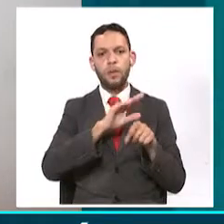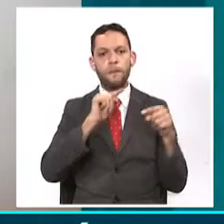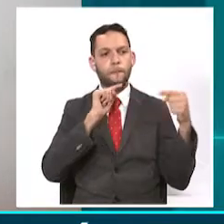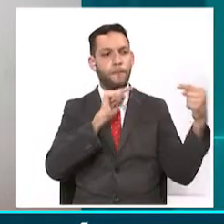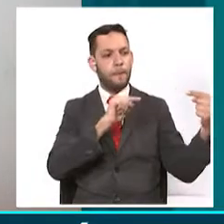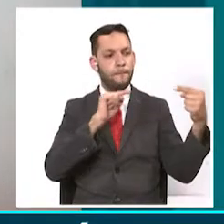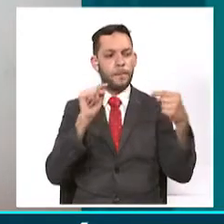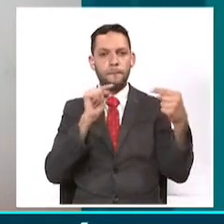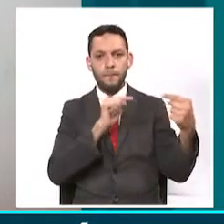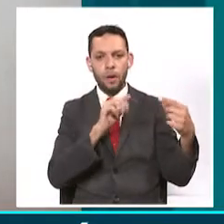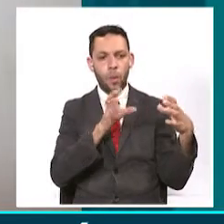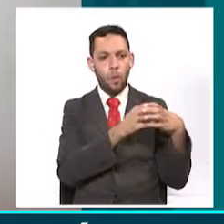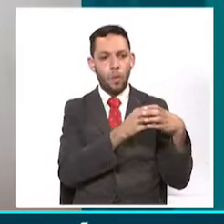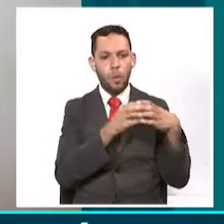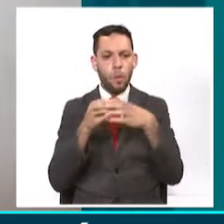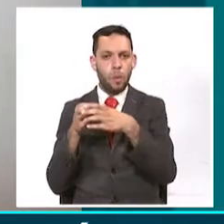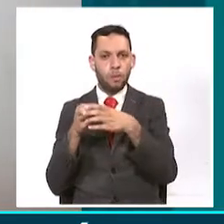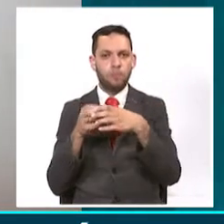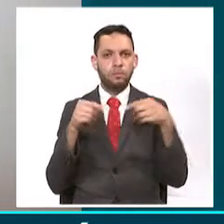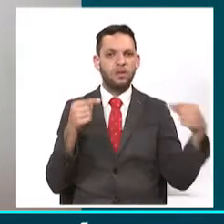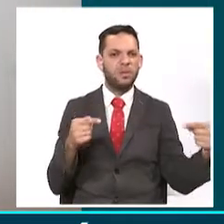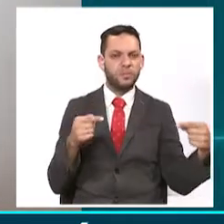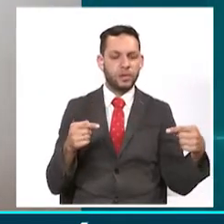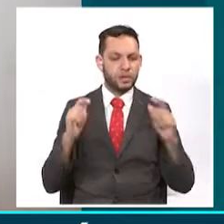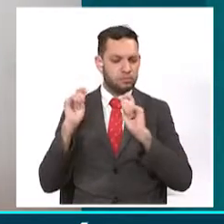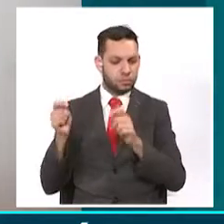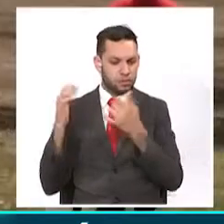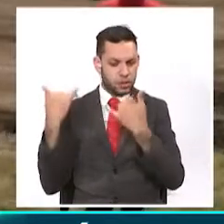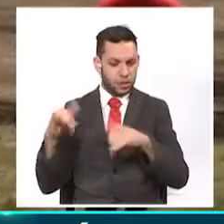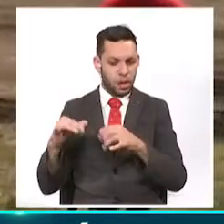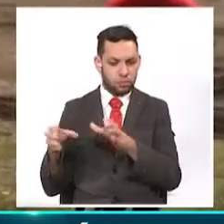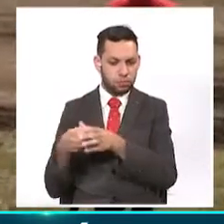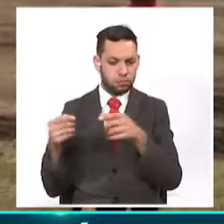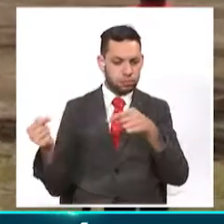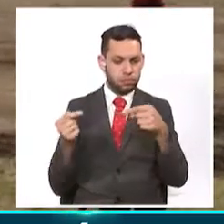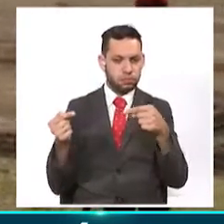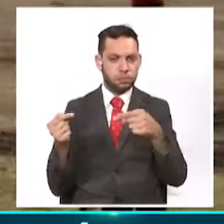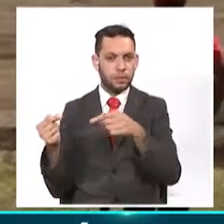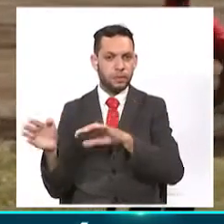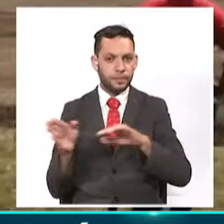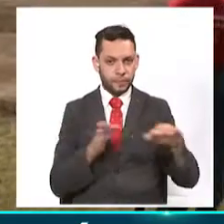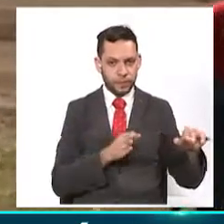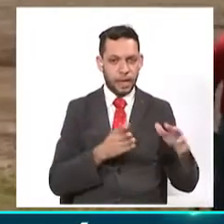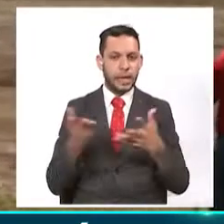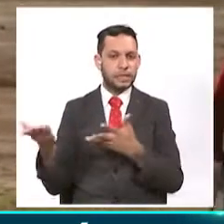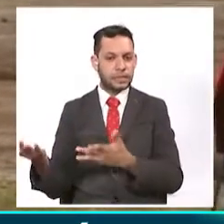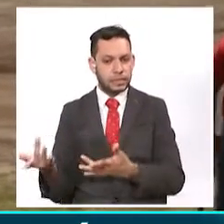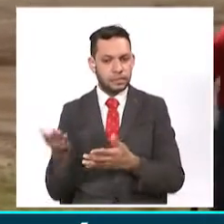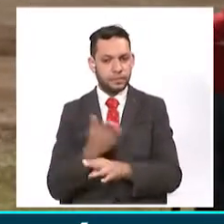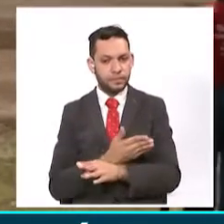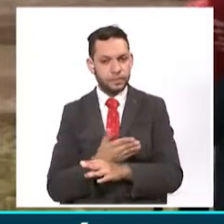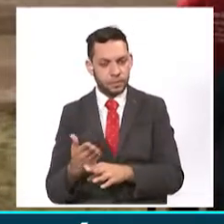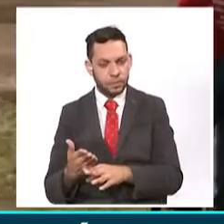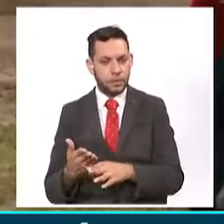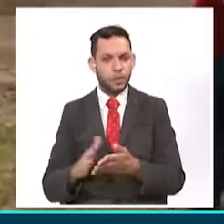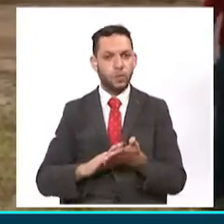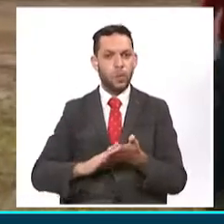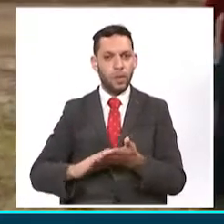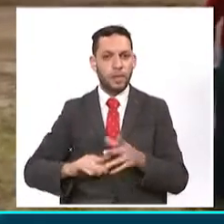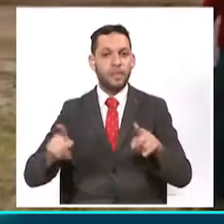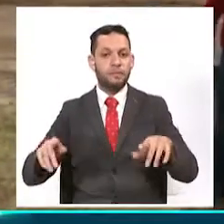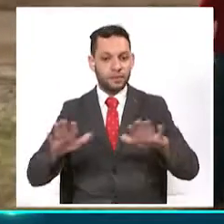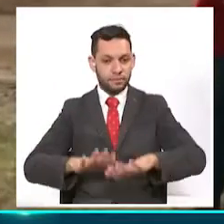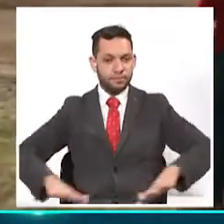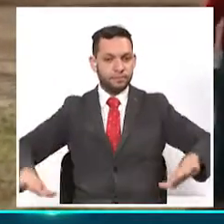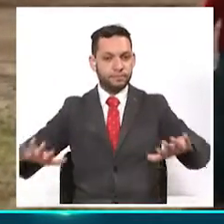las dos selecciones nombradas en este momento. Entre las expectativas que tienen están recuperar el estadio de béisbol en la